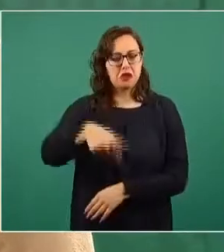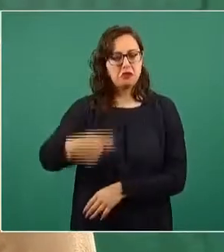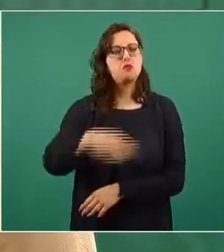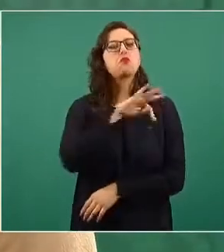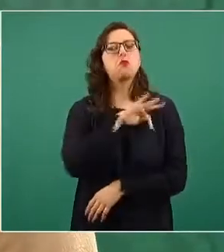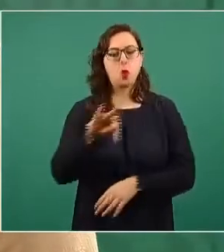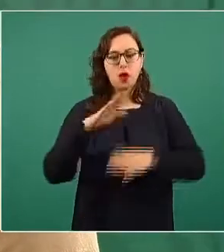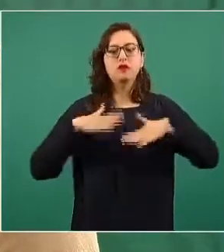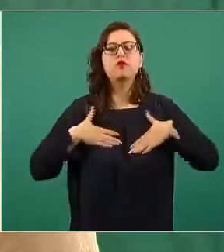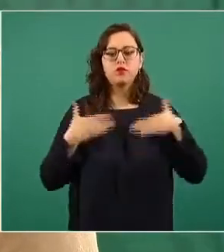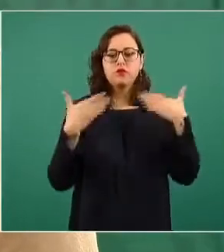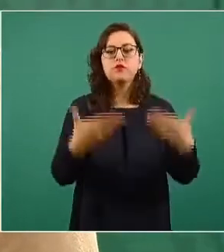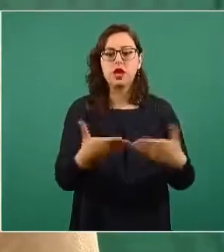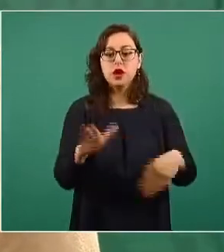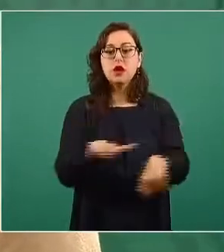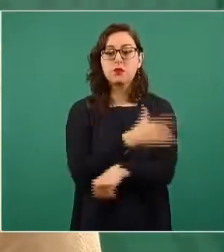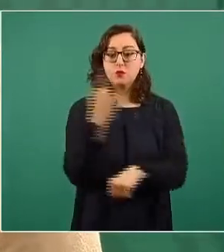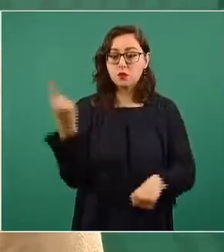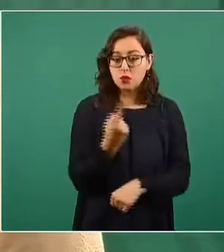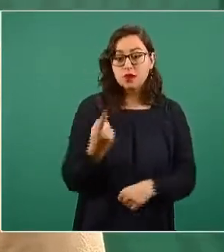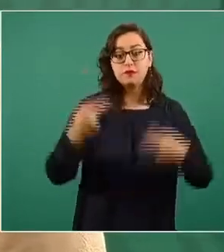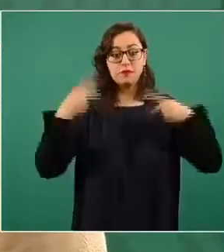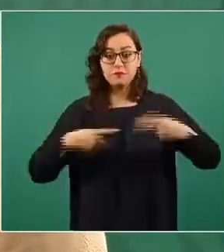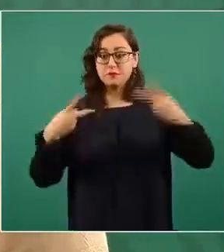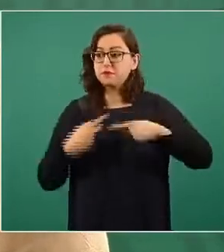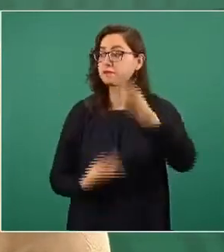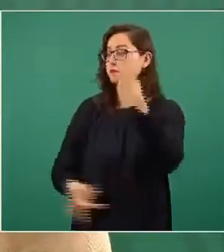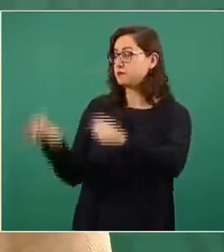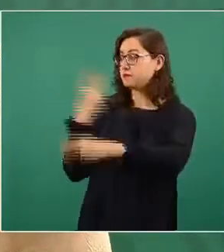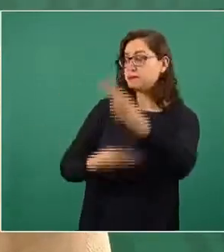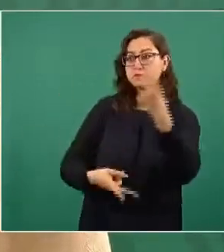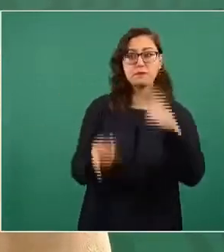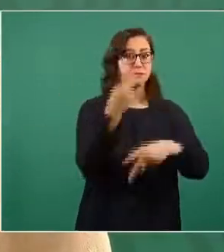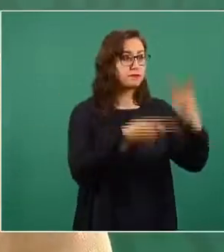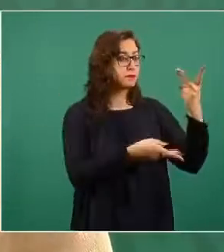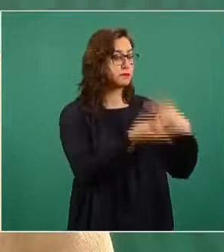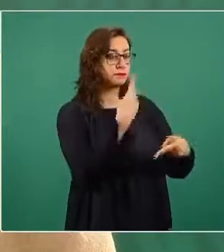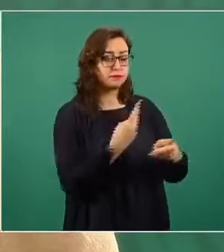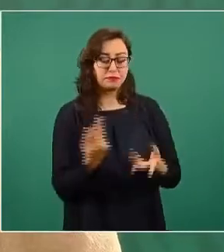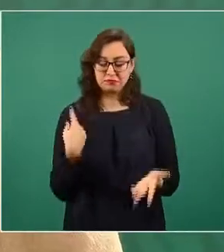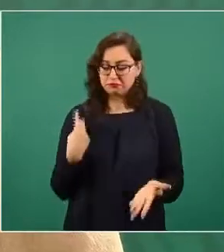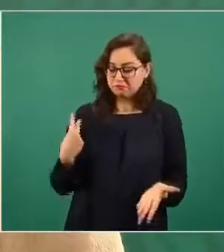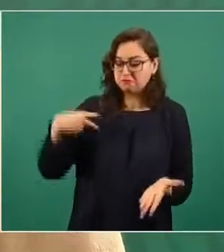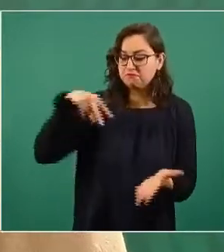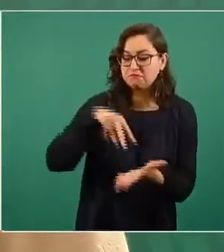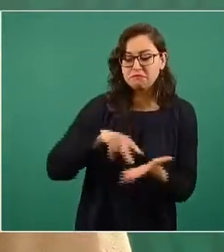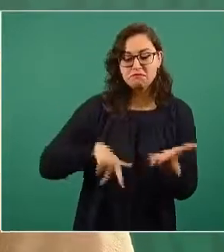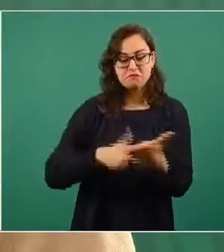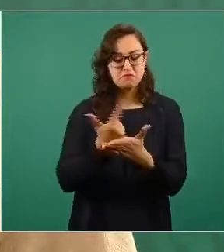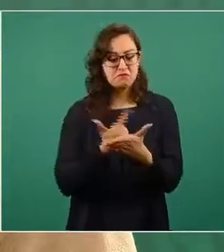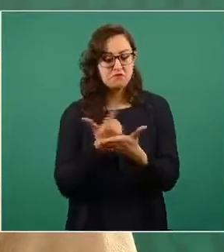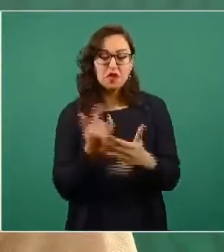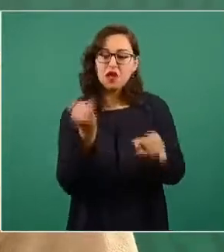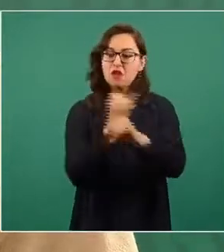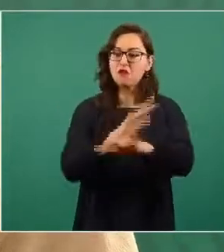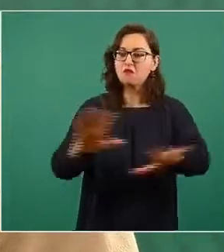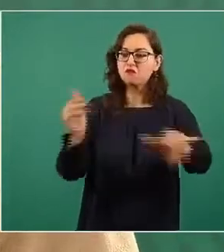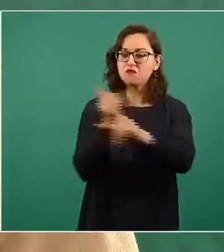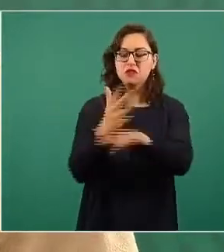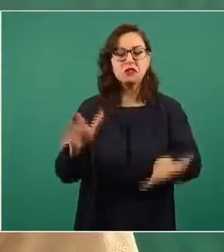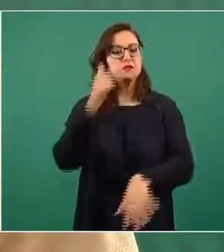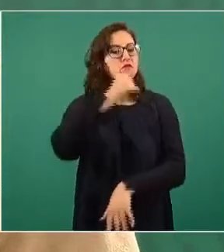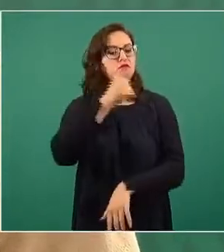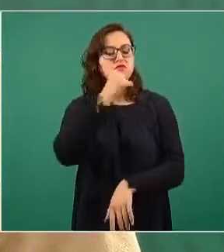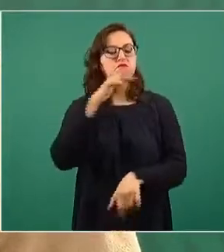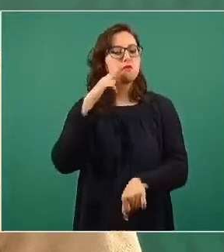que rinde cuentas ante ustedes lo hace con la mayor de las responsabilidades y en estricto apego a la